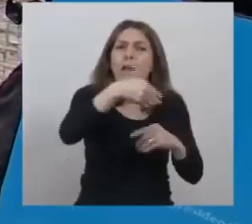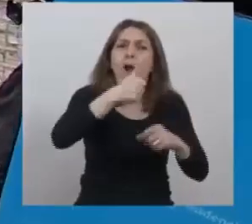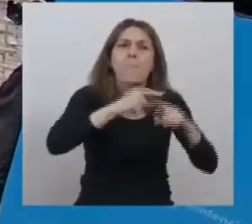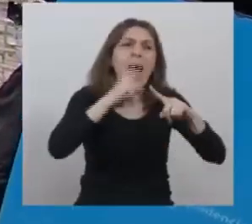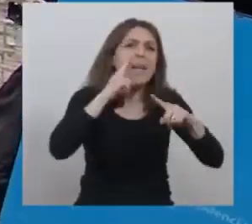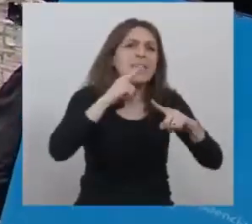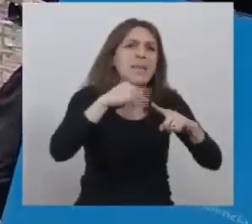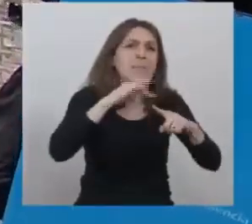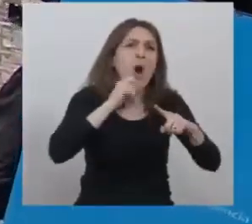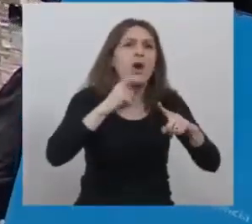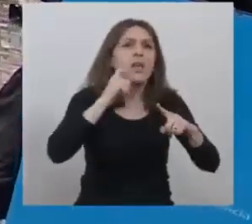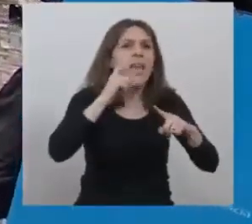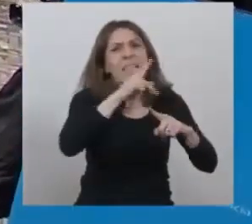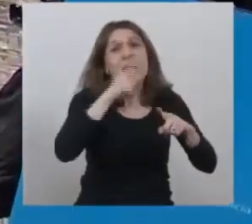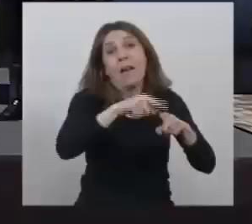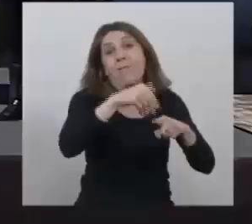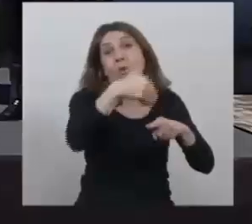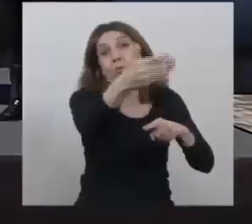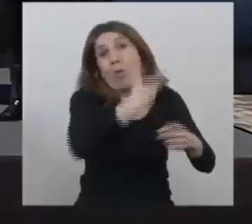Kirchner, que también está aquí presente.